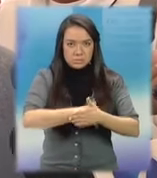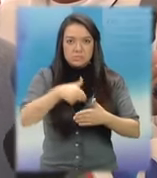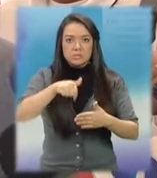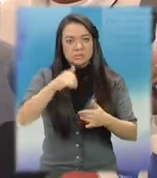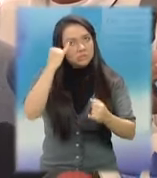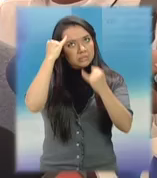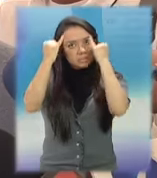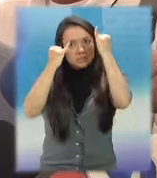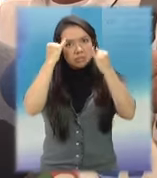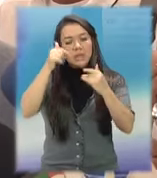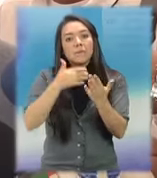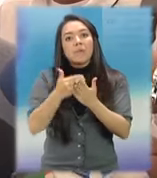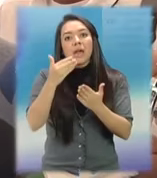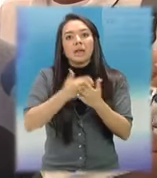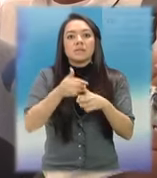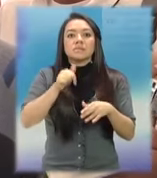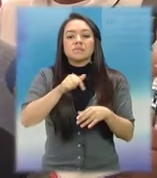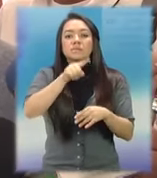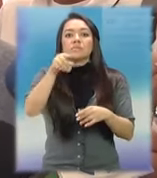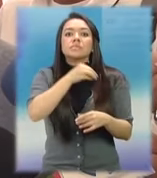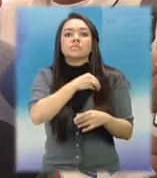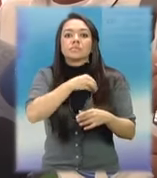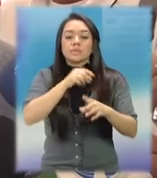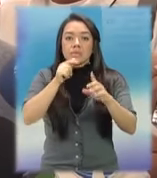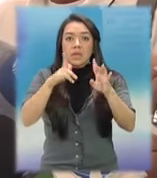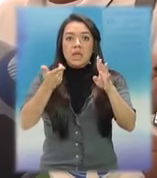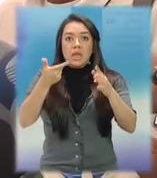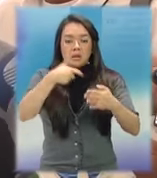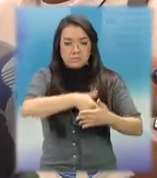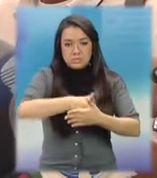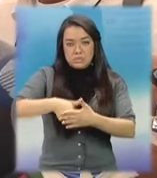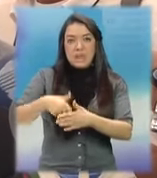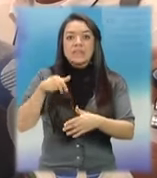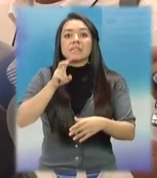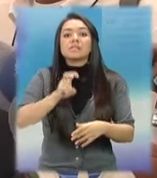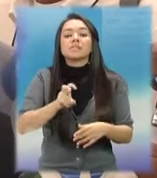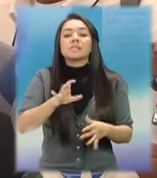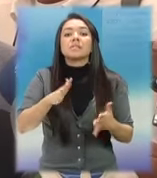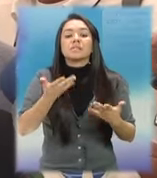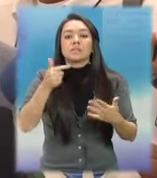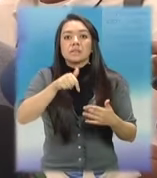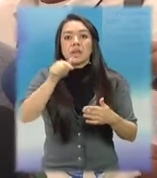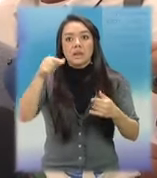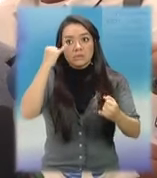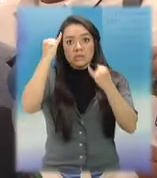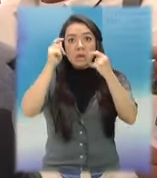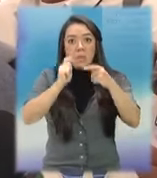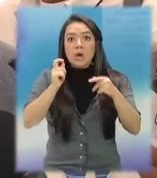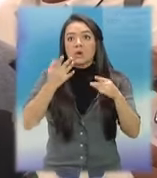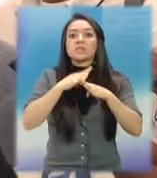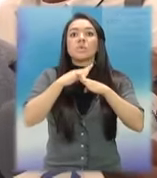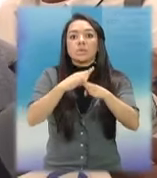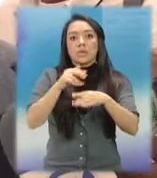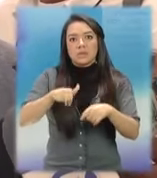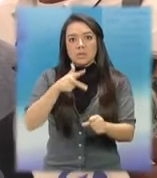para no tener una cuarta arma, que lo que haría es únicamente debilitar la capacidad operativa de la fuerza policial.